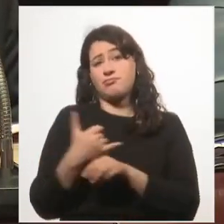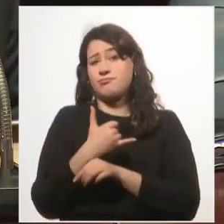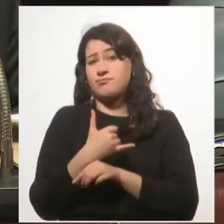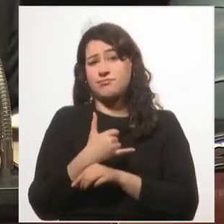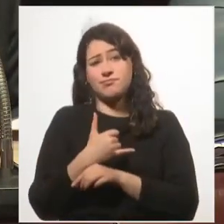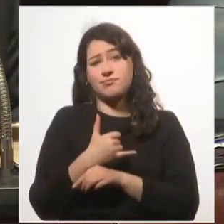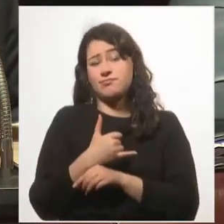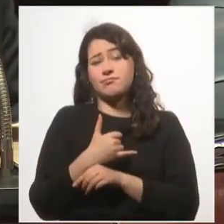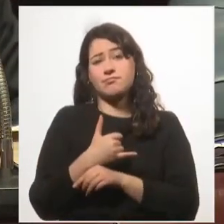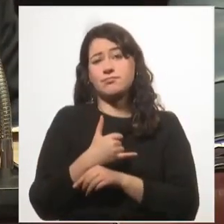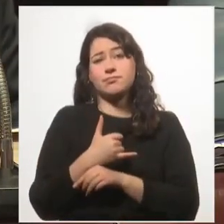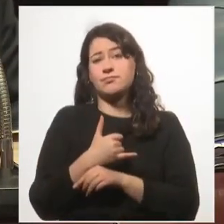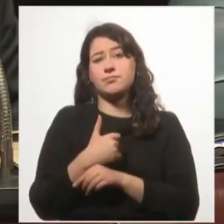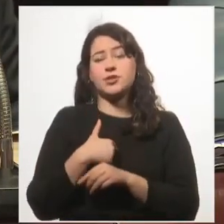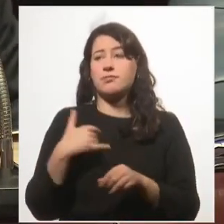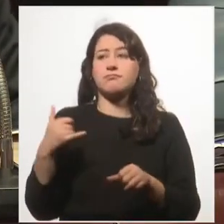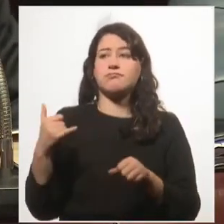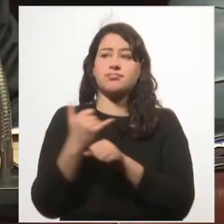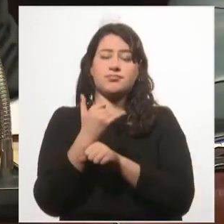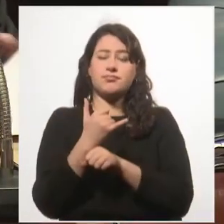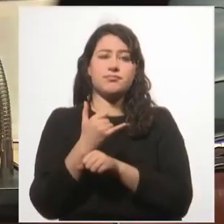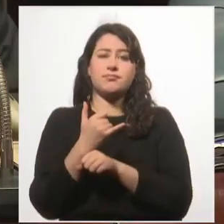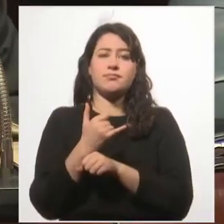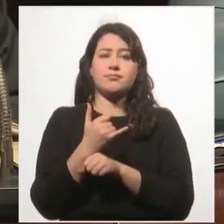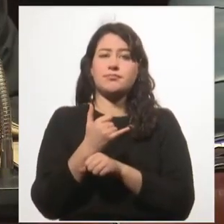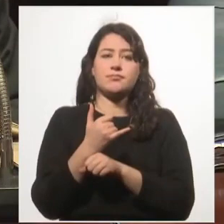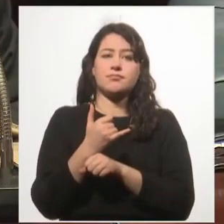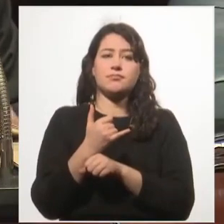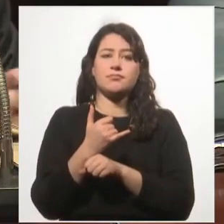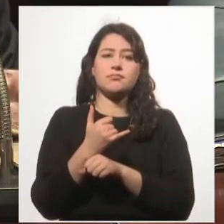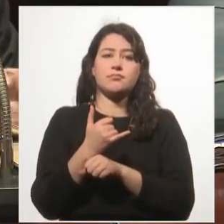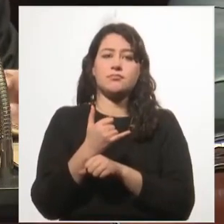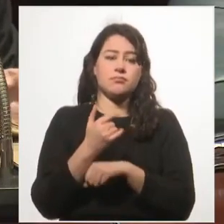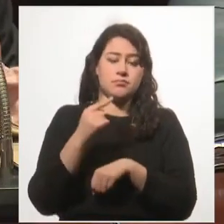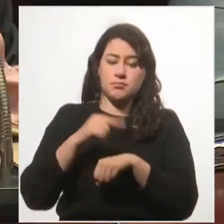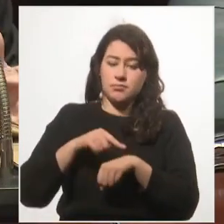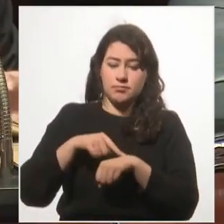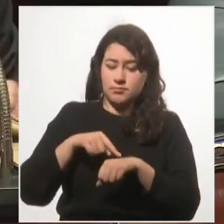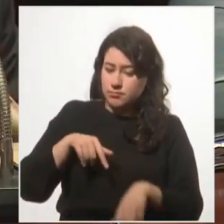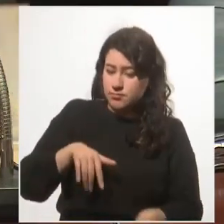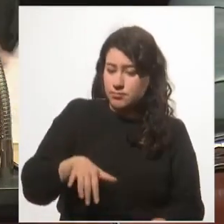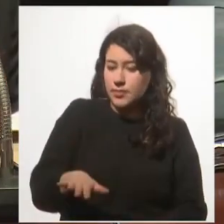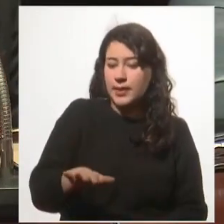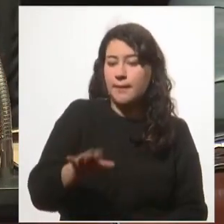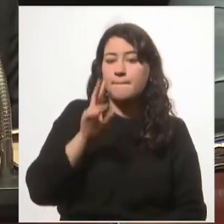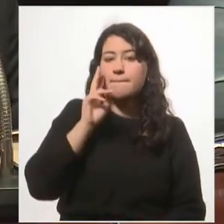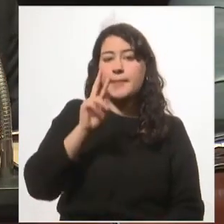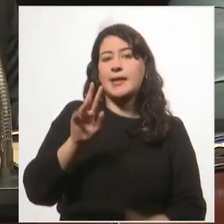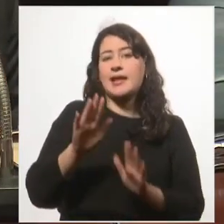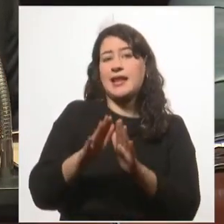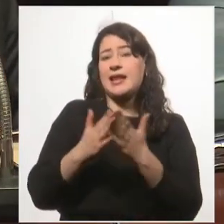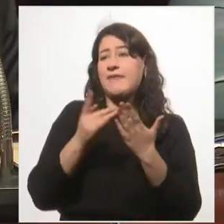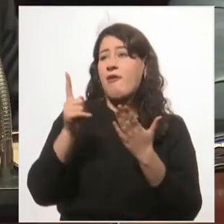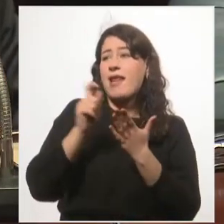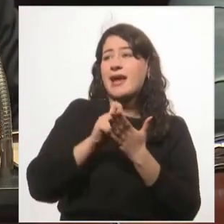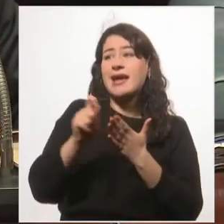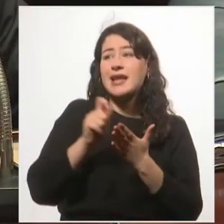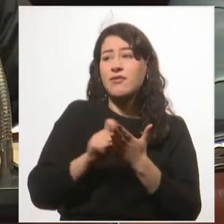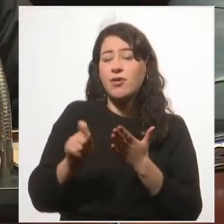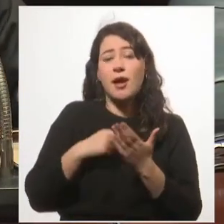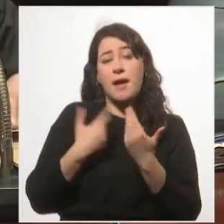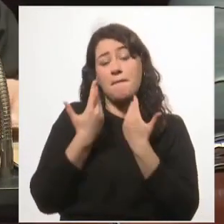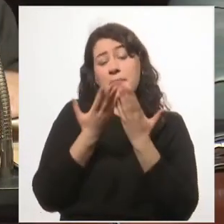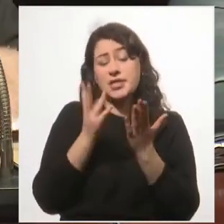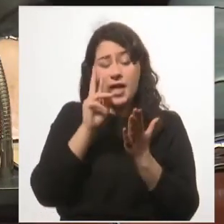poco tiempo después vi el libro que él había escrito y comencé